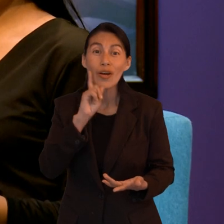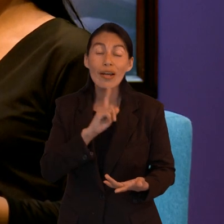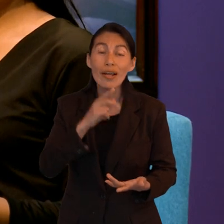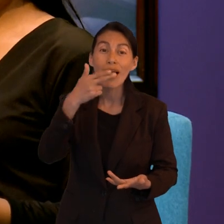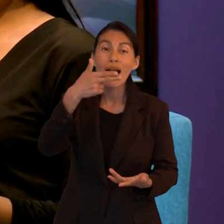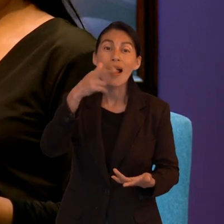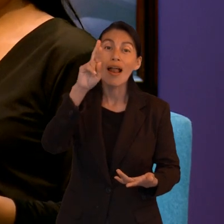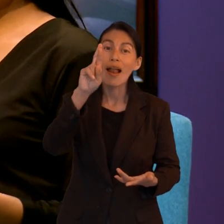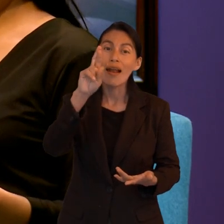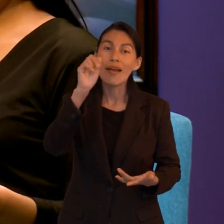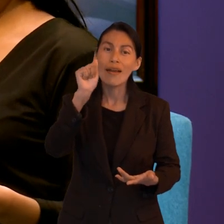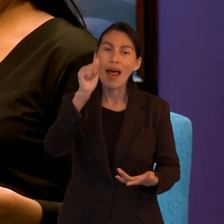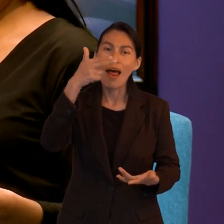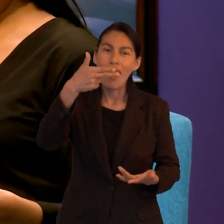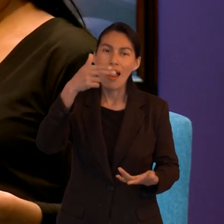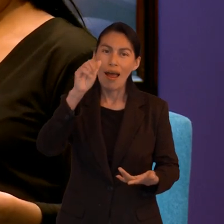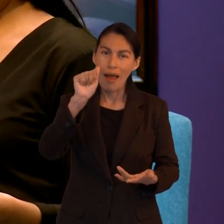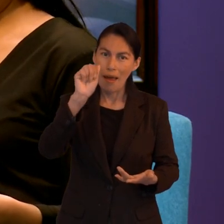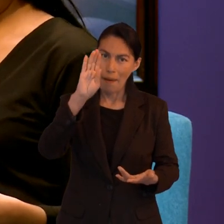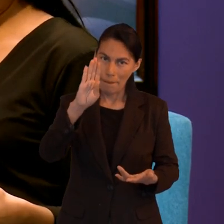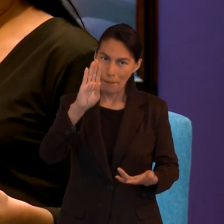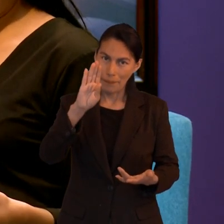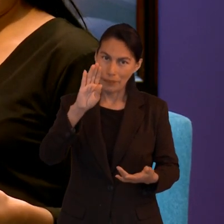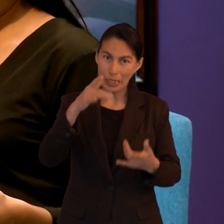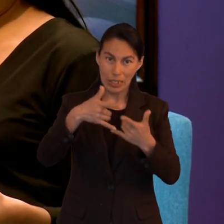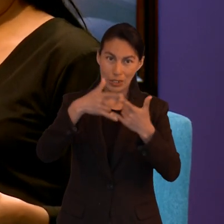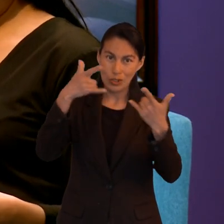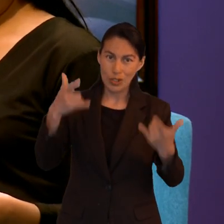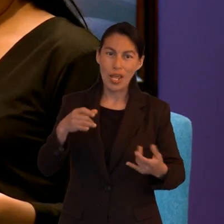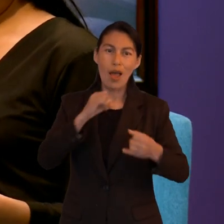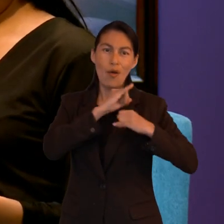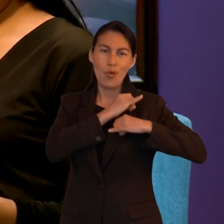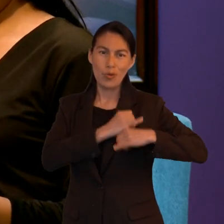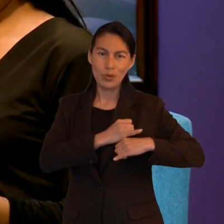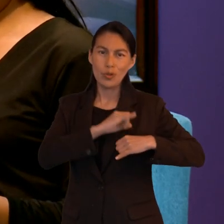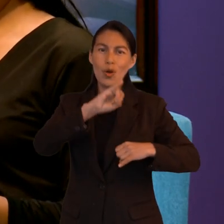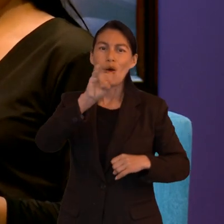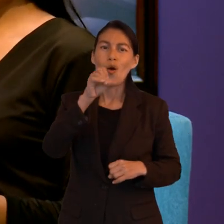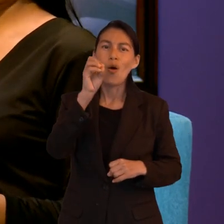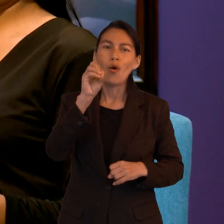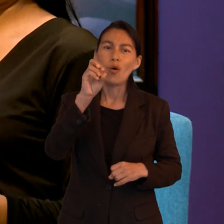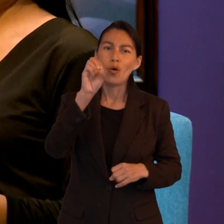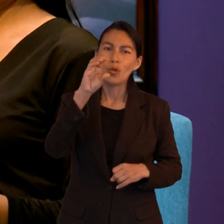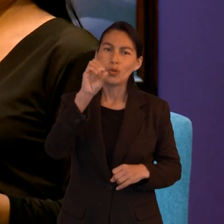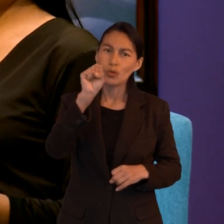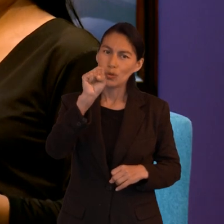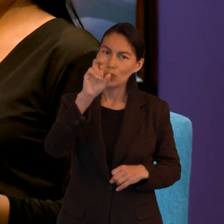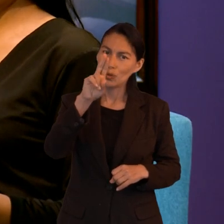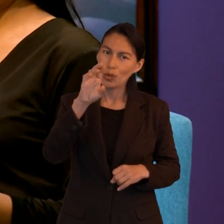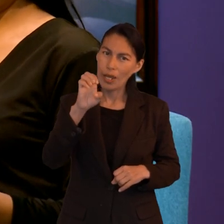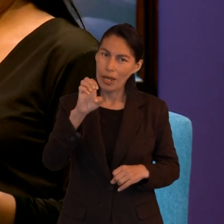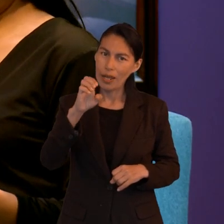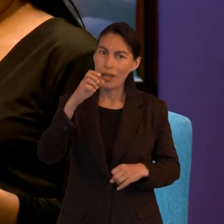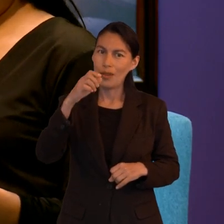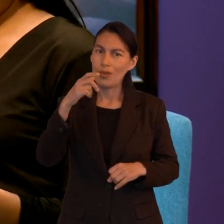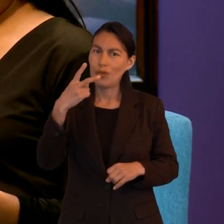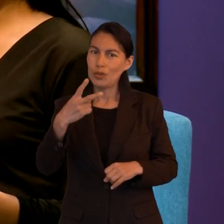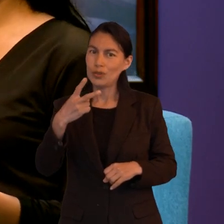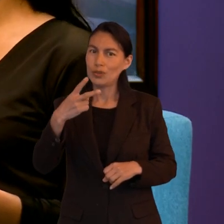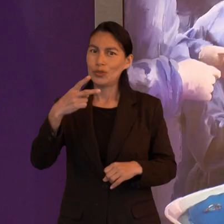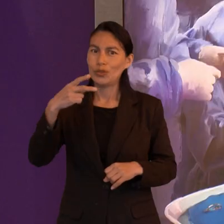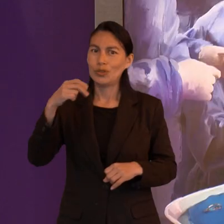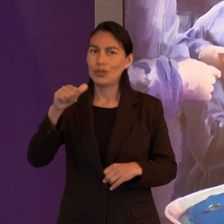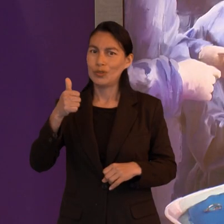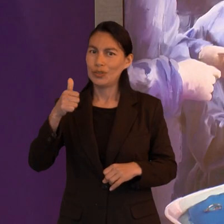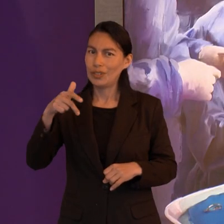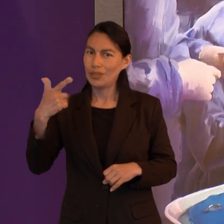recordar de la lista de los héroes de la fe que me llama la atención es una mujer y fue Raab y